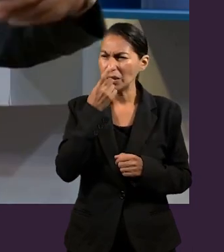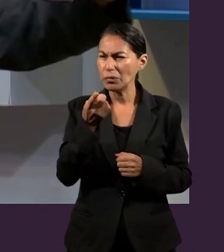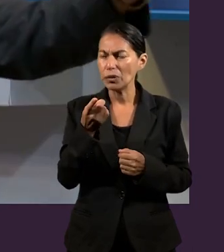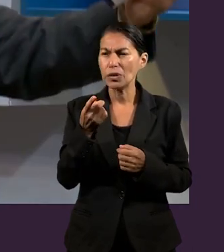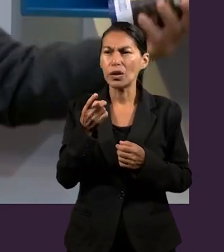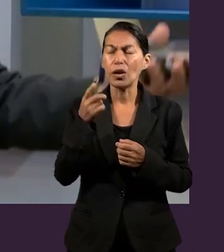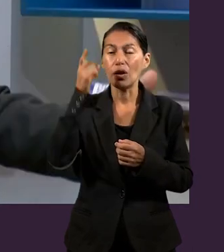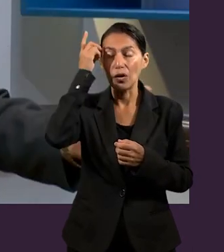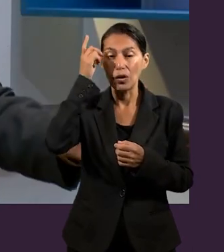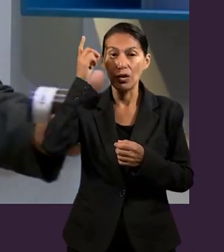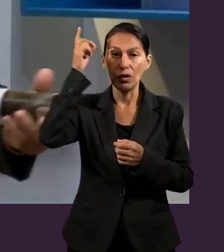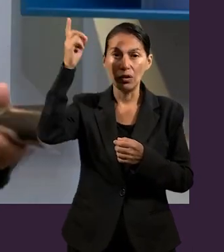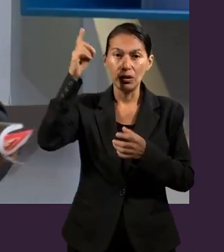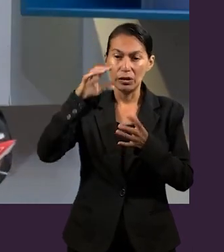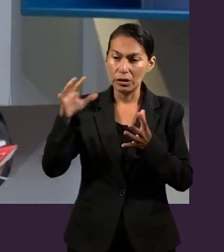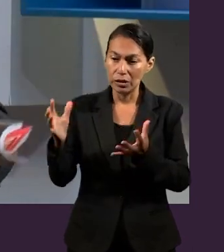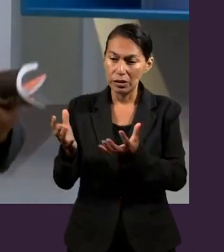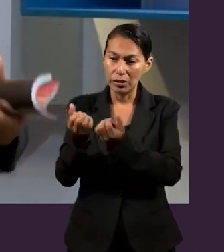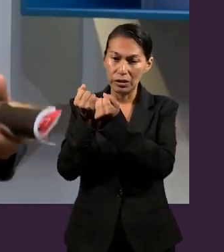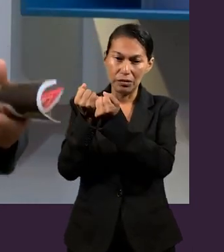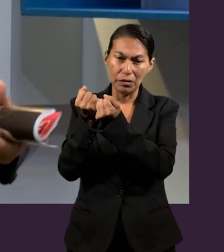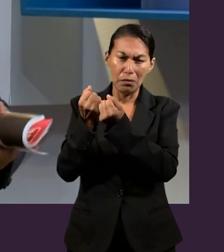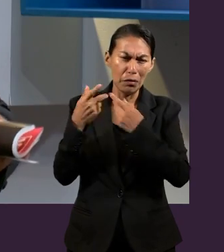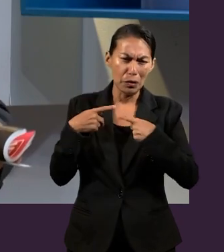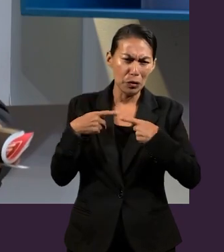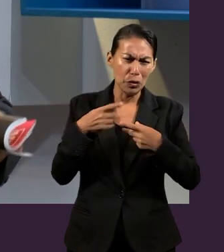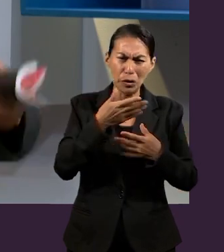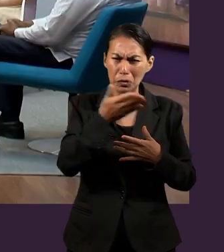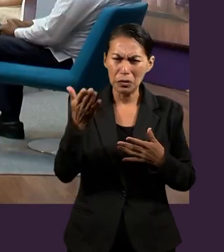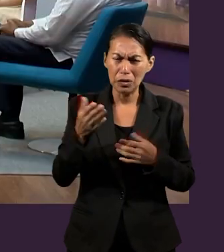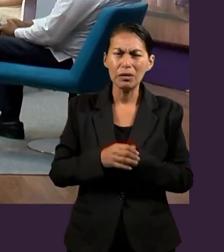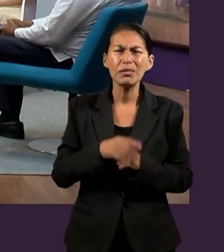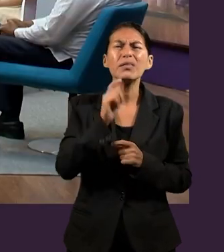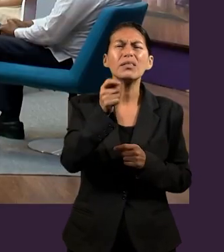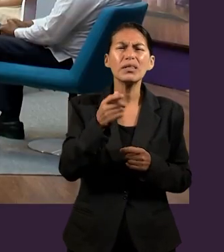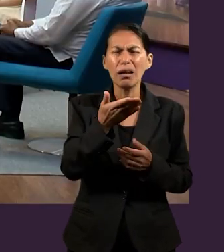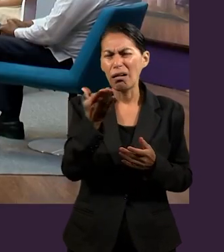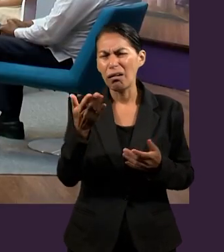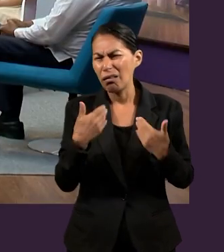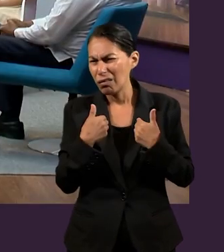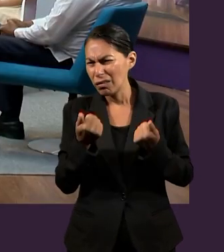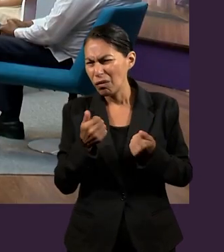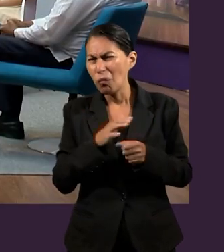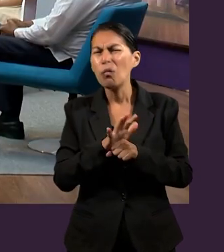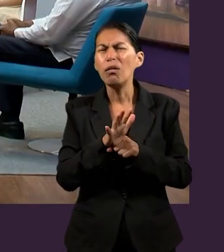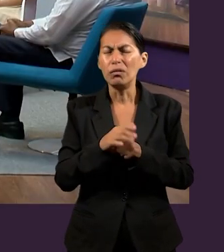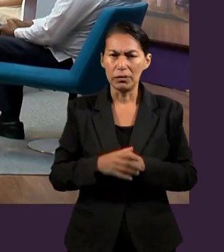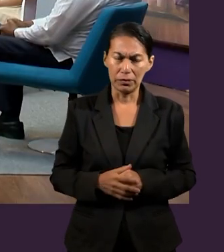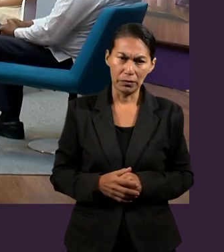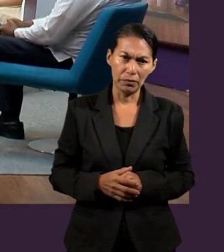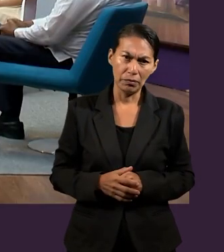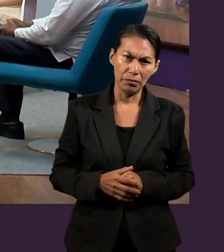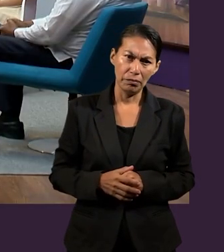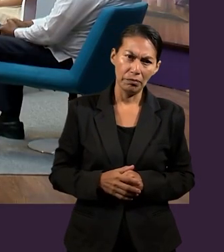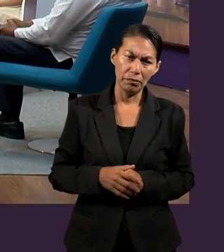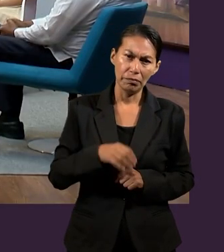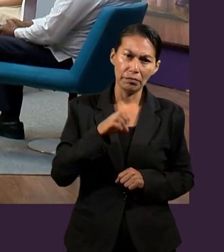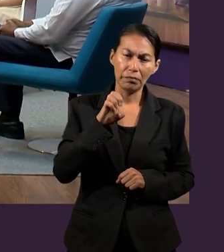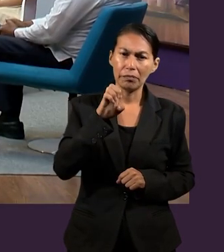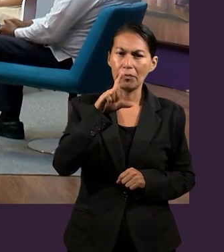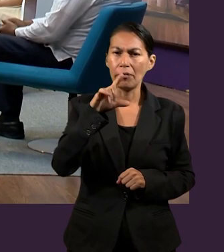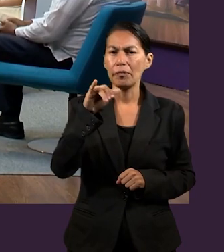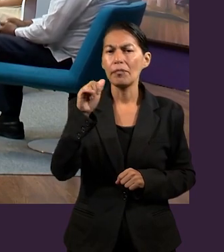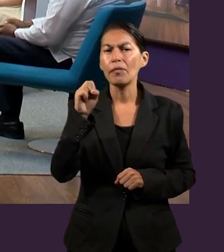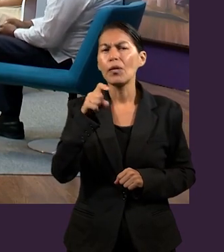si lo ponemos más amplio, el rescate que Él ha efectuado a este mundo. ¿Cómo lo ven ustedes? ¿Cómo lo entienden?